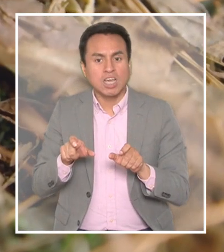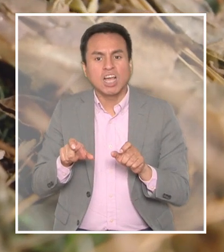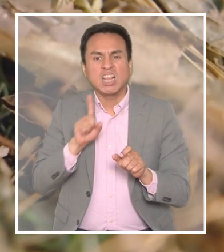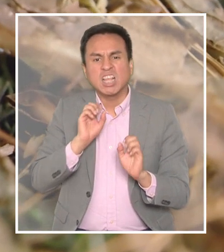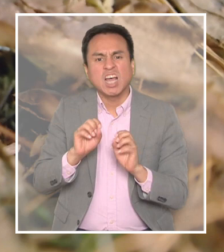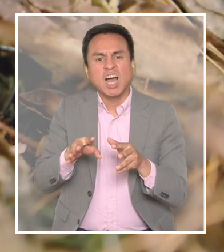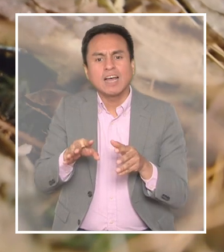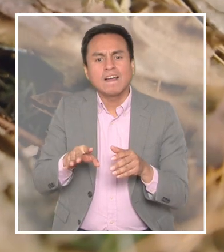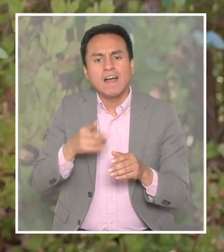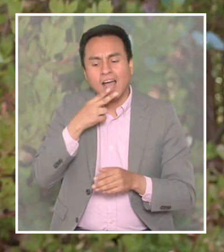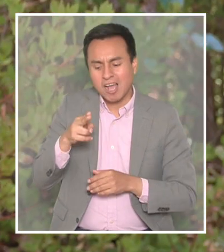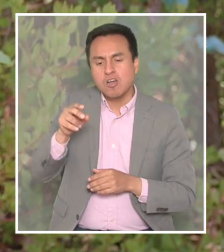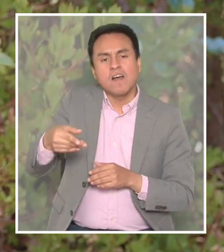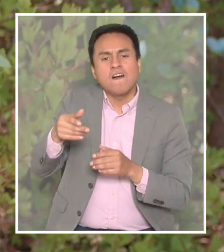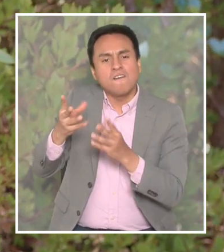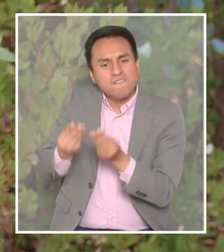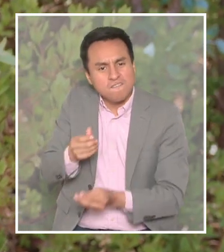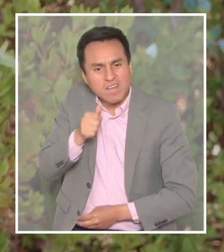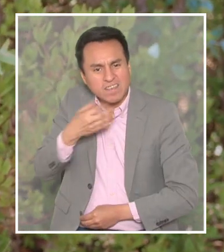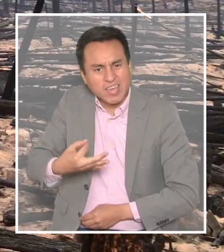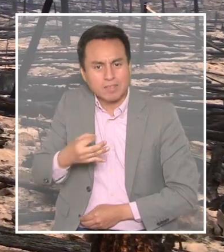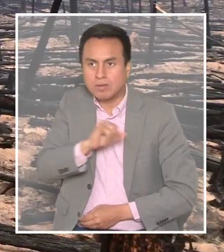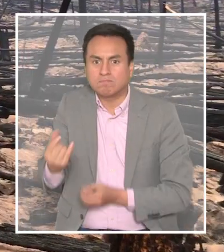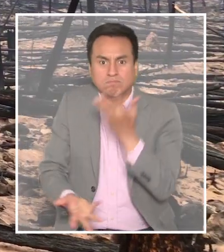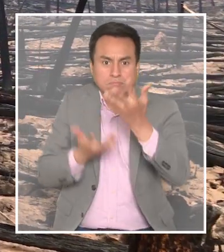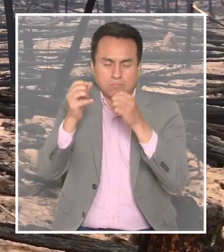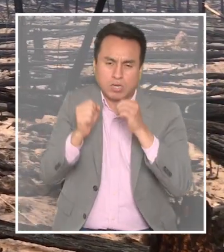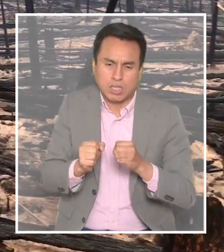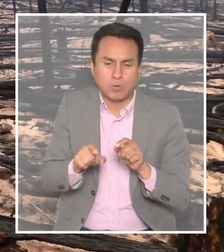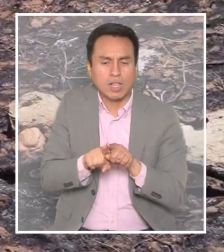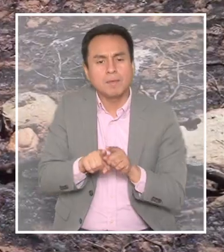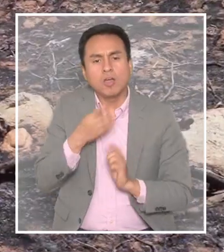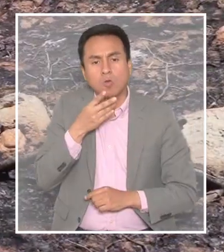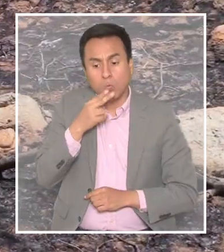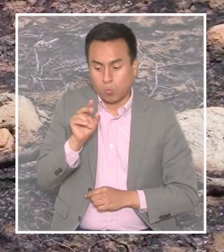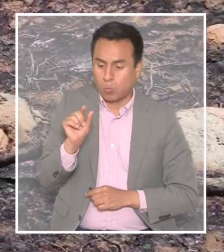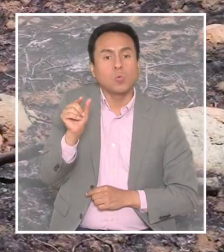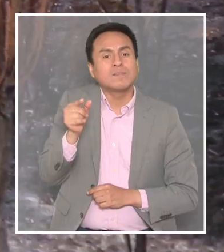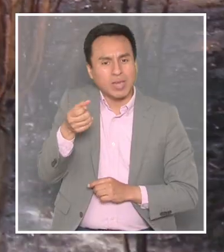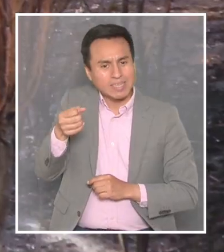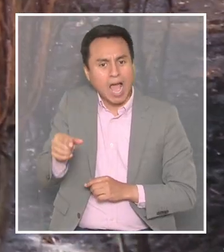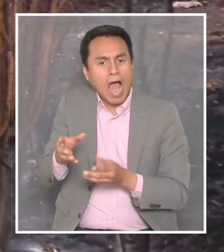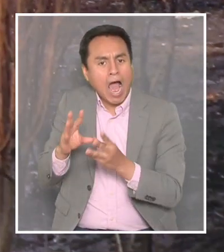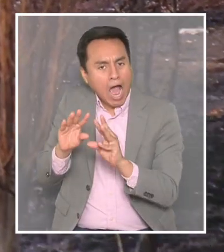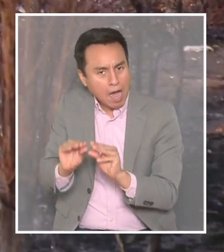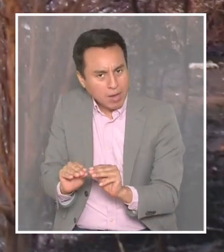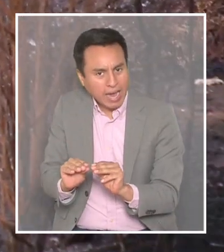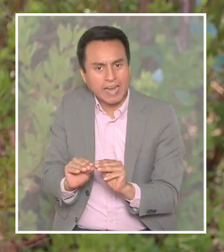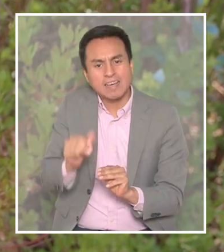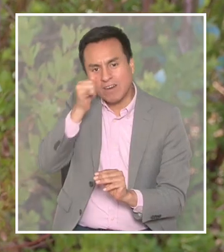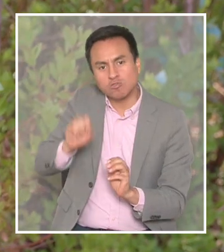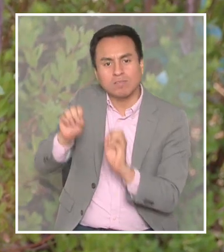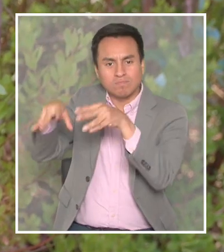Generalmente, las personas arrojan la colilla sin apagarla bien y esta acción puede causar un incendio forestal. Por eso recomendamos apagar de buena manera el